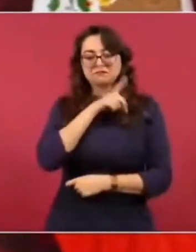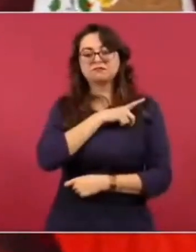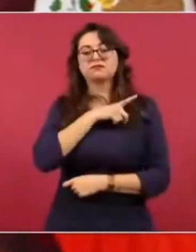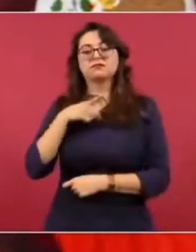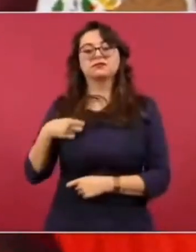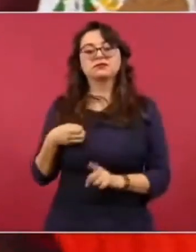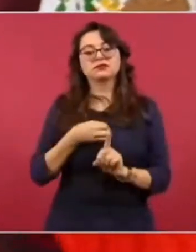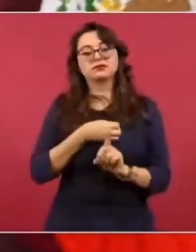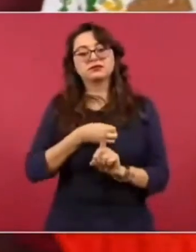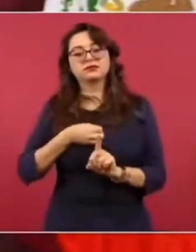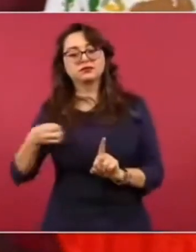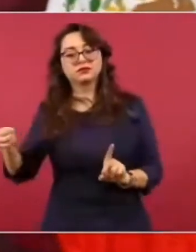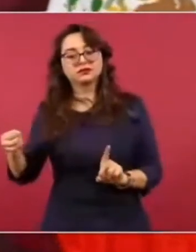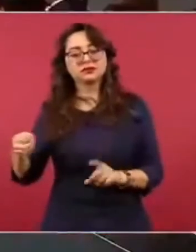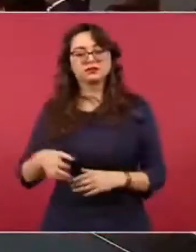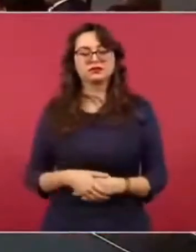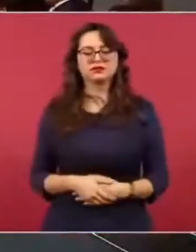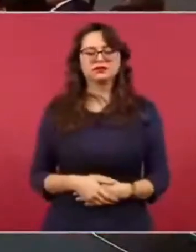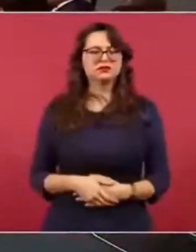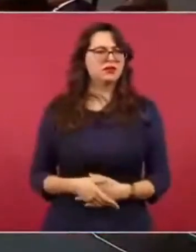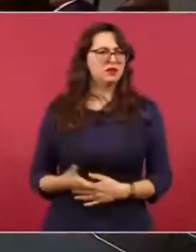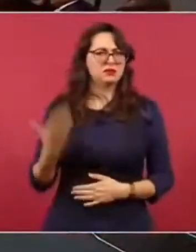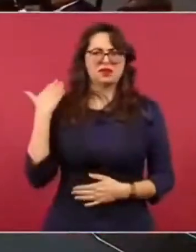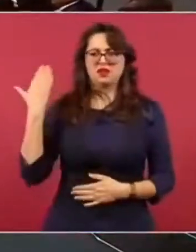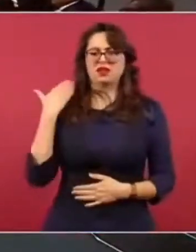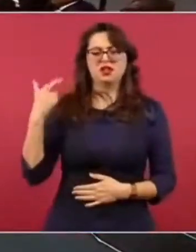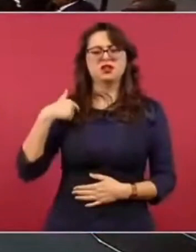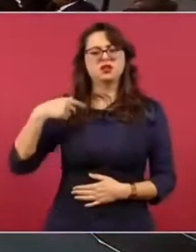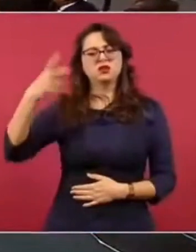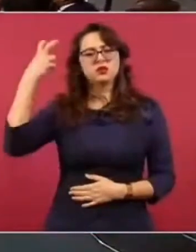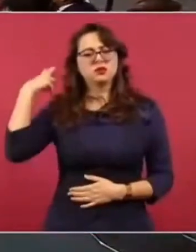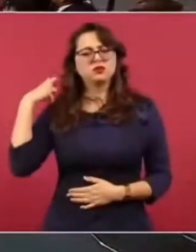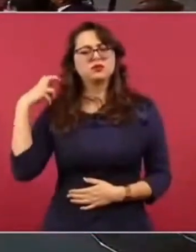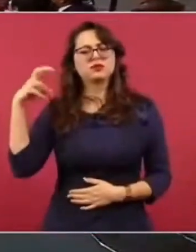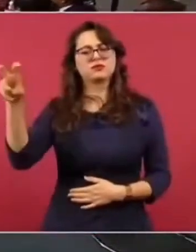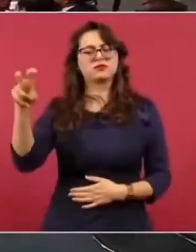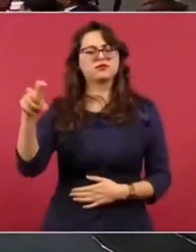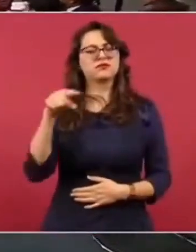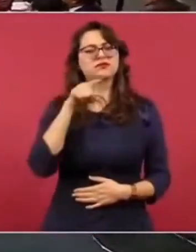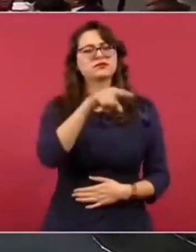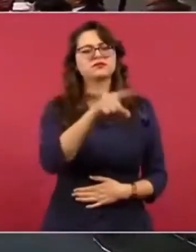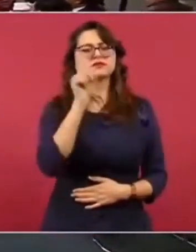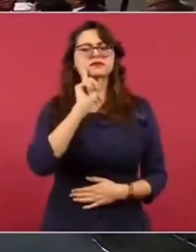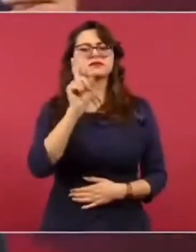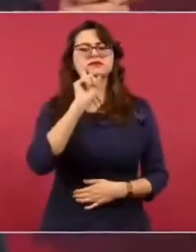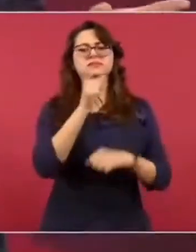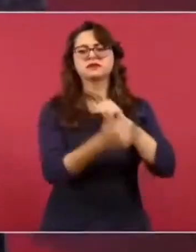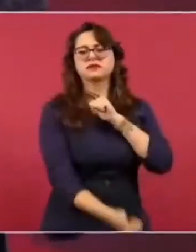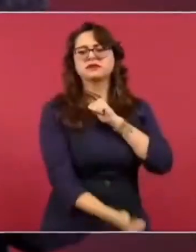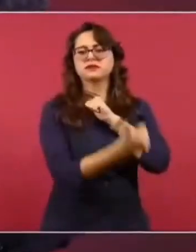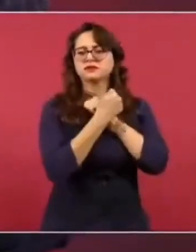con lo de la Concelección de